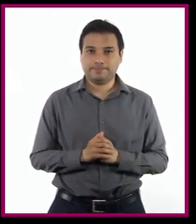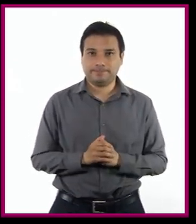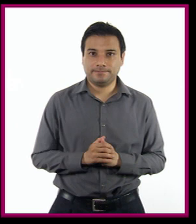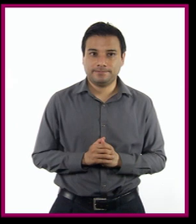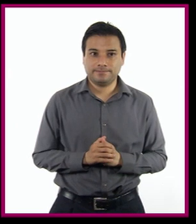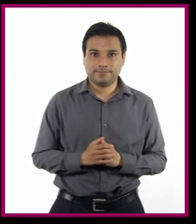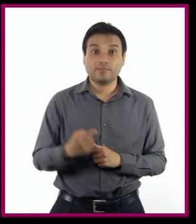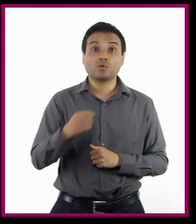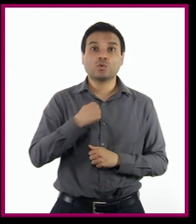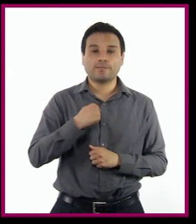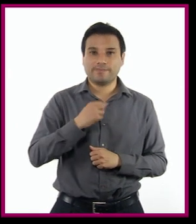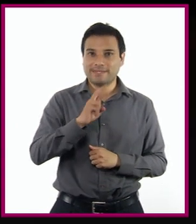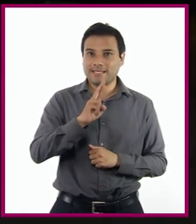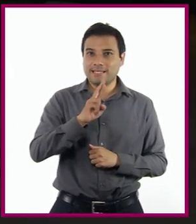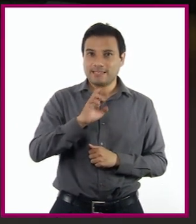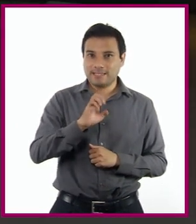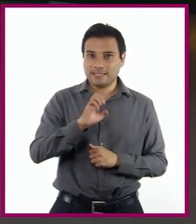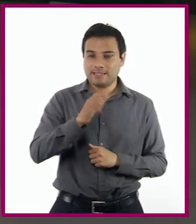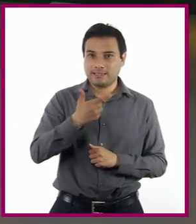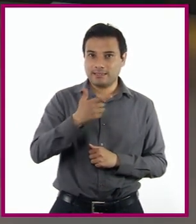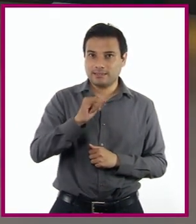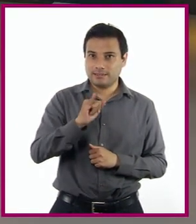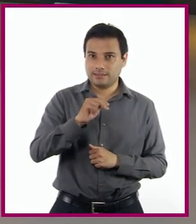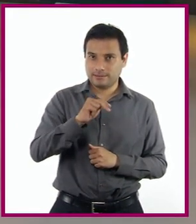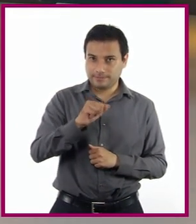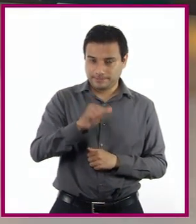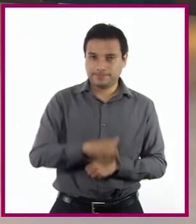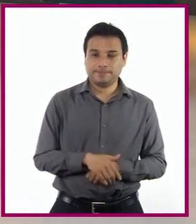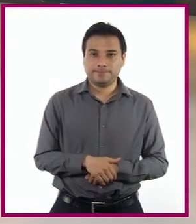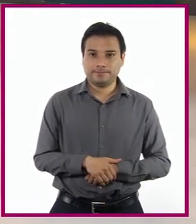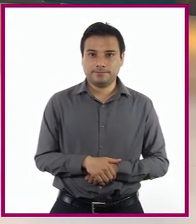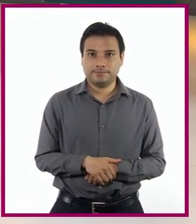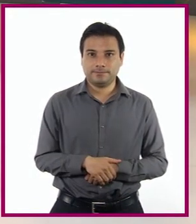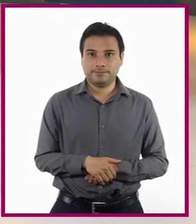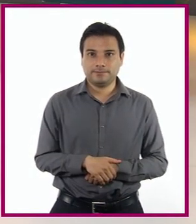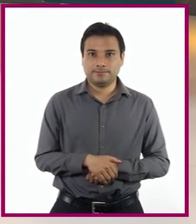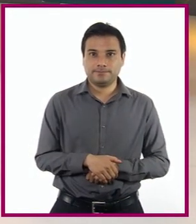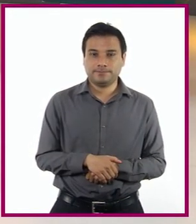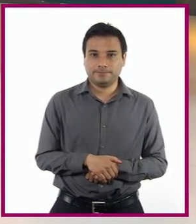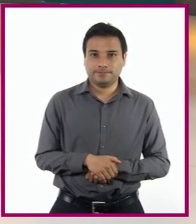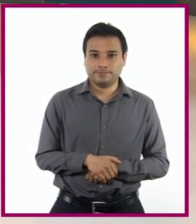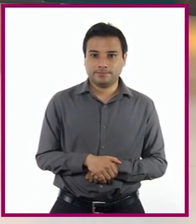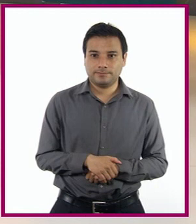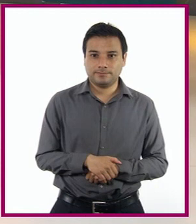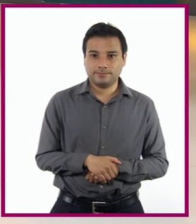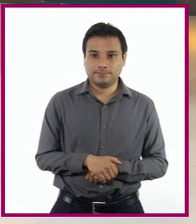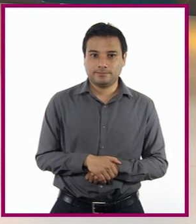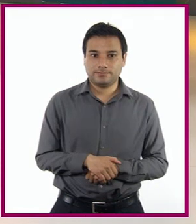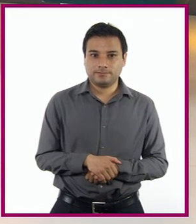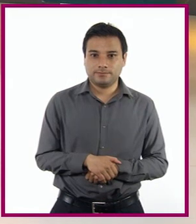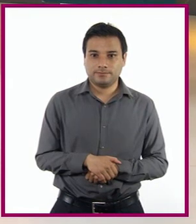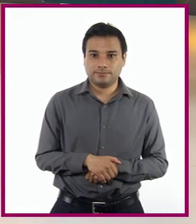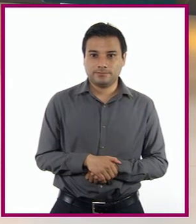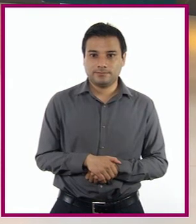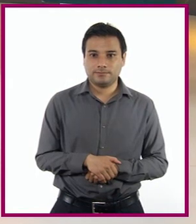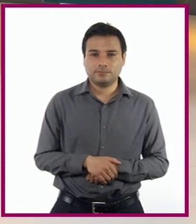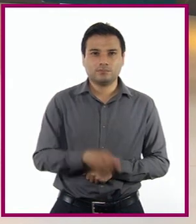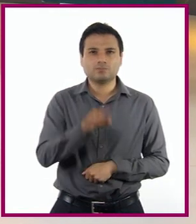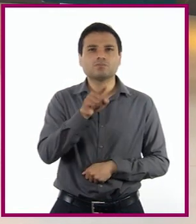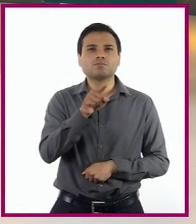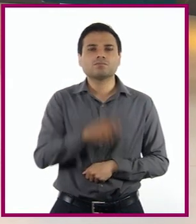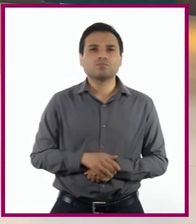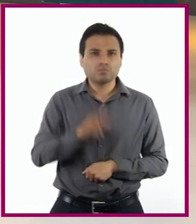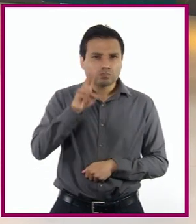Soy Regina Arias. ¡Sorpresa! ¿Qué sintieron al mirar la pantalla